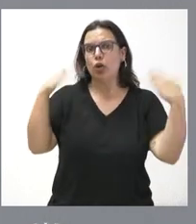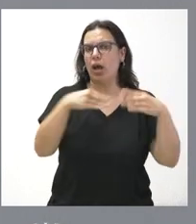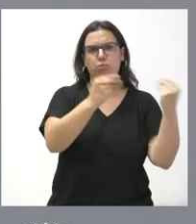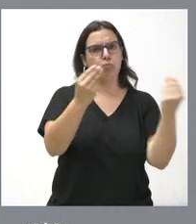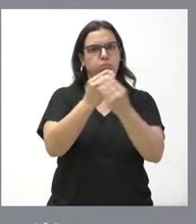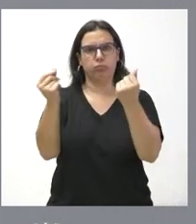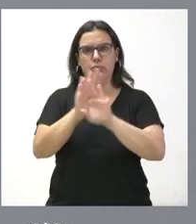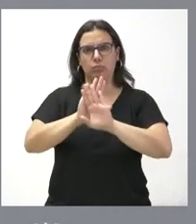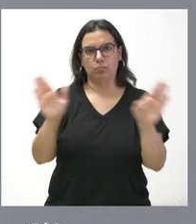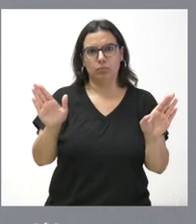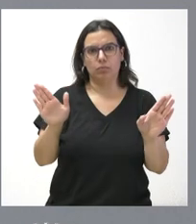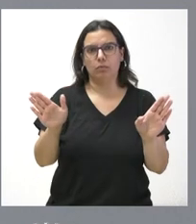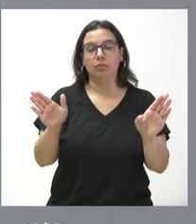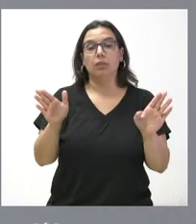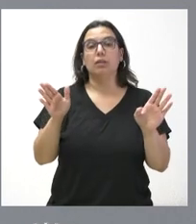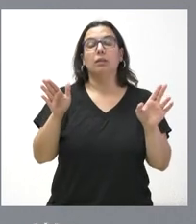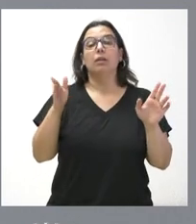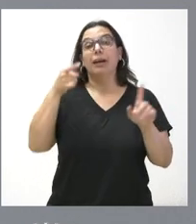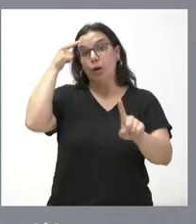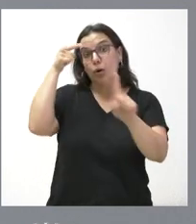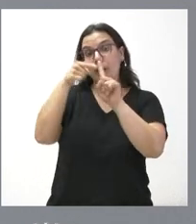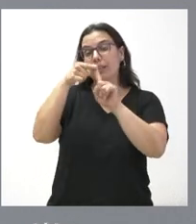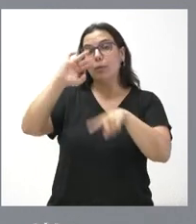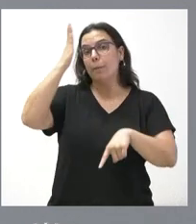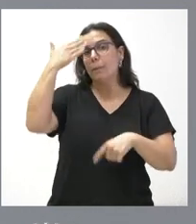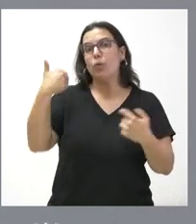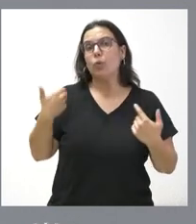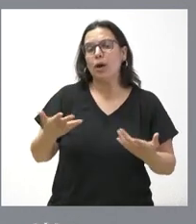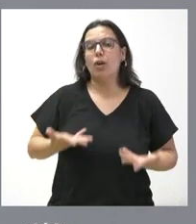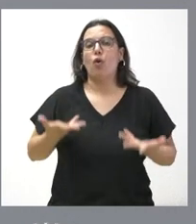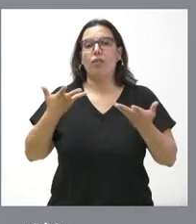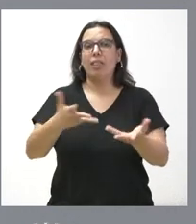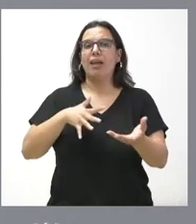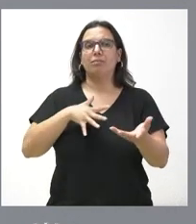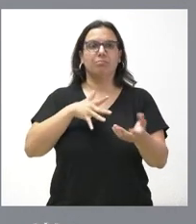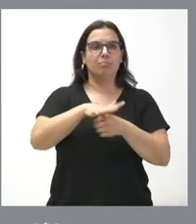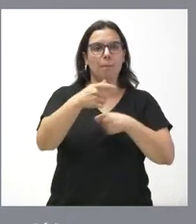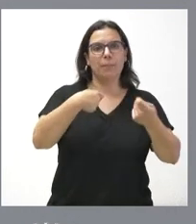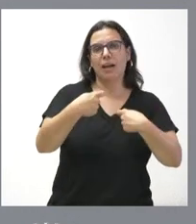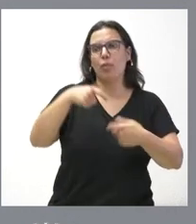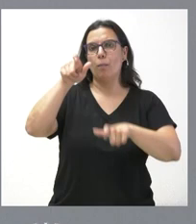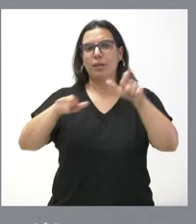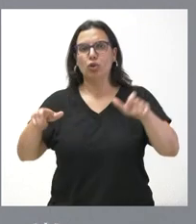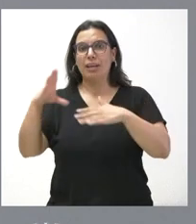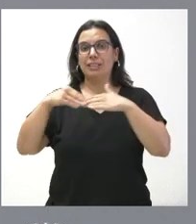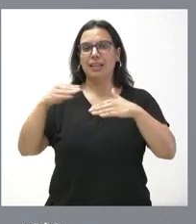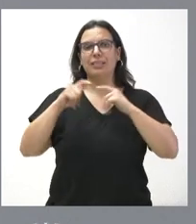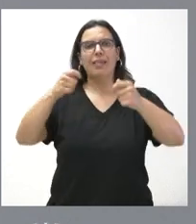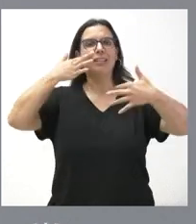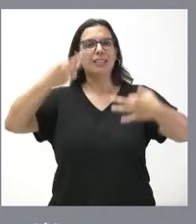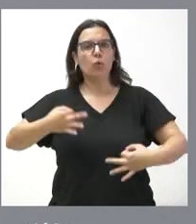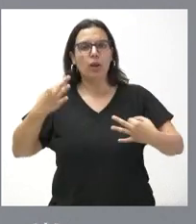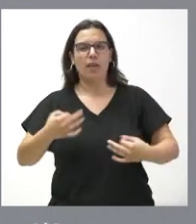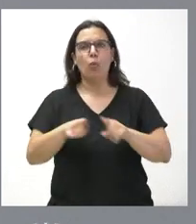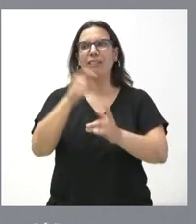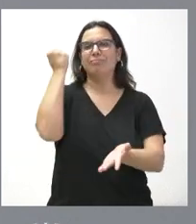Esta medida tiene como objetivo principal otorgar al mercado, a los clientes, a los turistas una solvencia y un sello